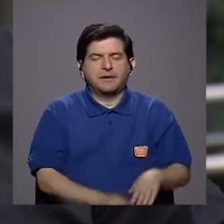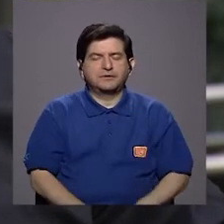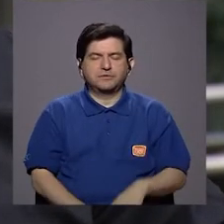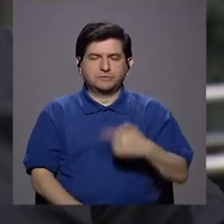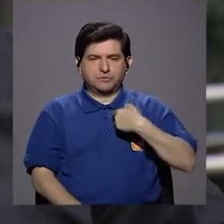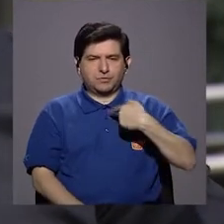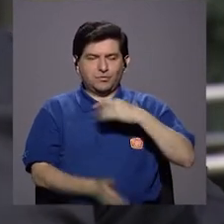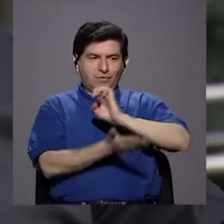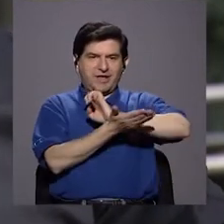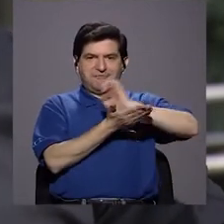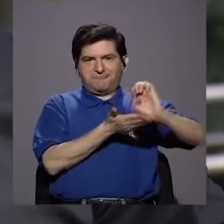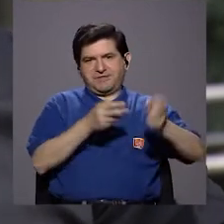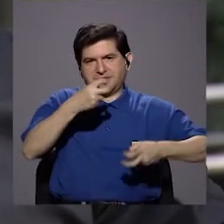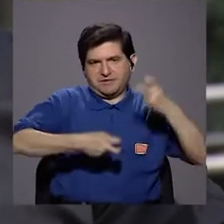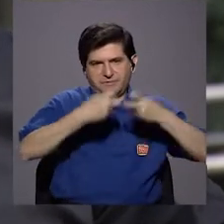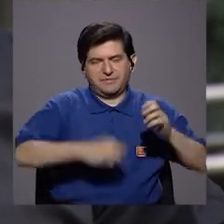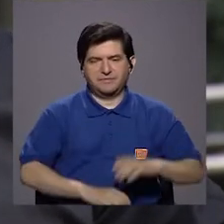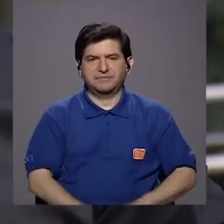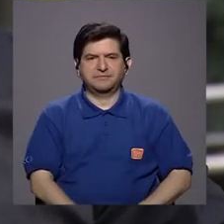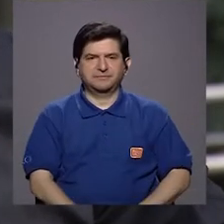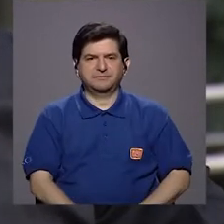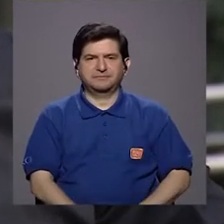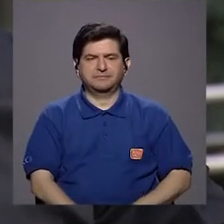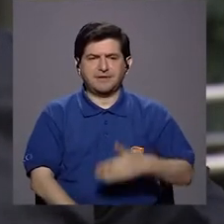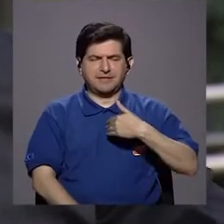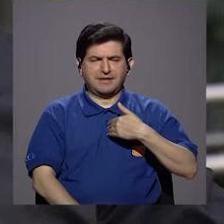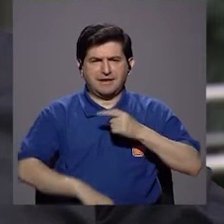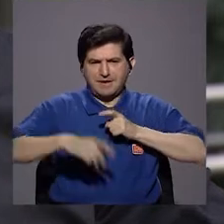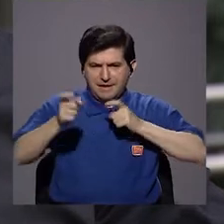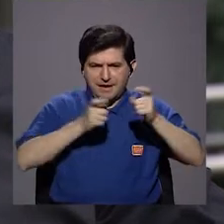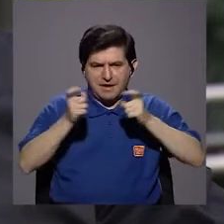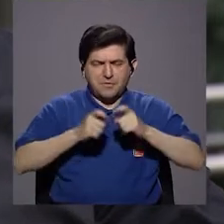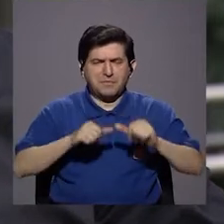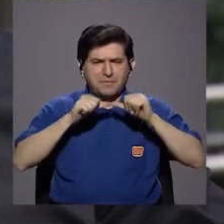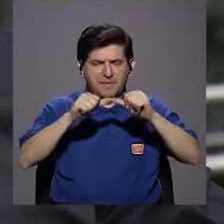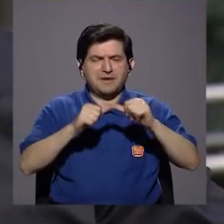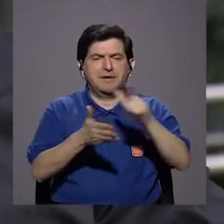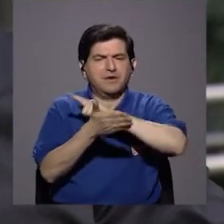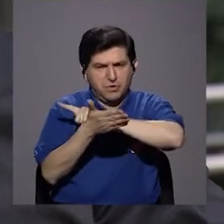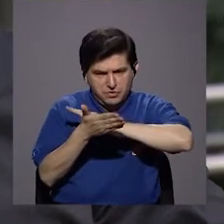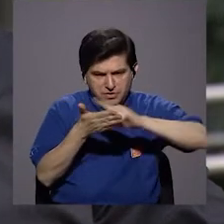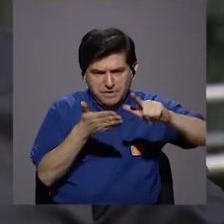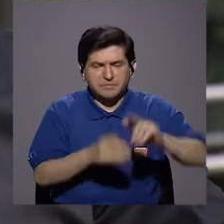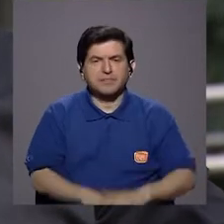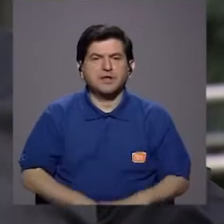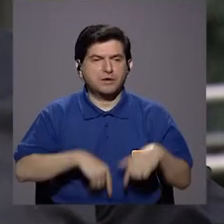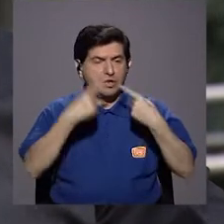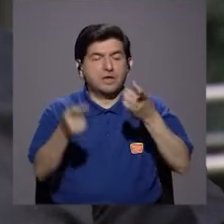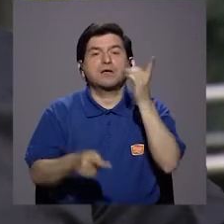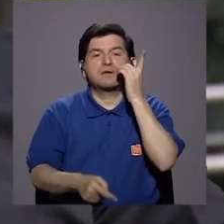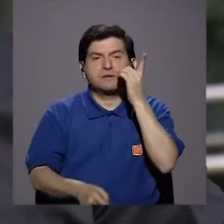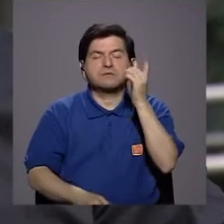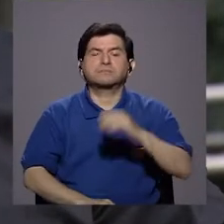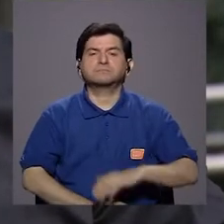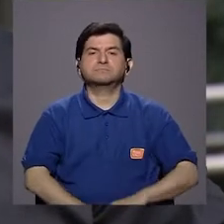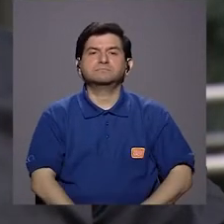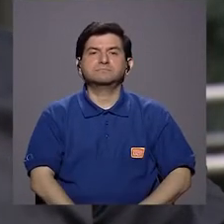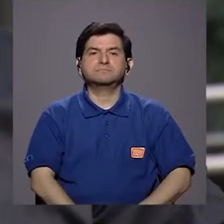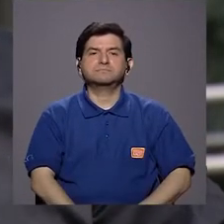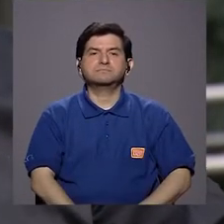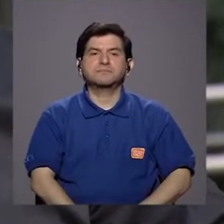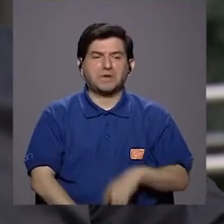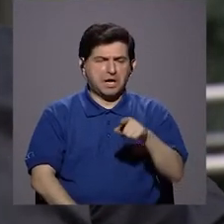¿verdad? La prevención. Entonces, tener un manejo consistente de mi higiene, asistir al odontólogo.